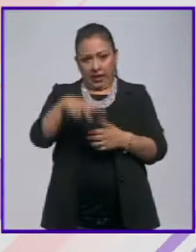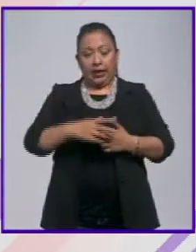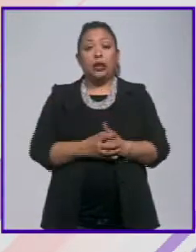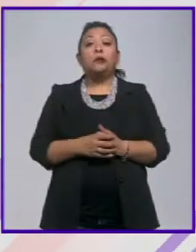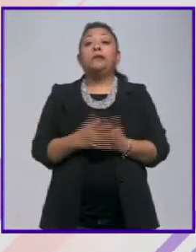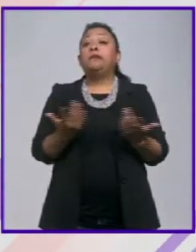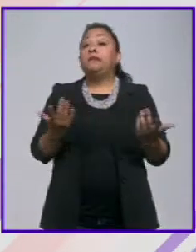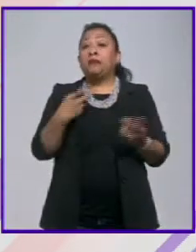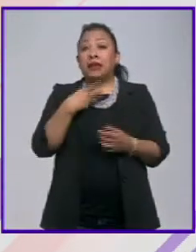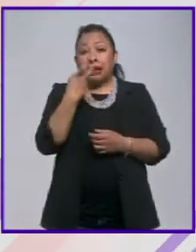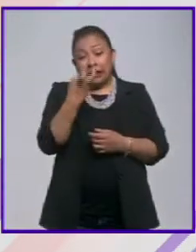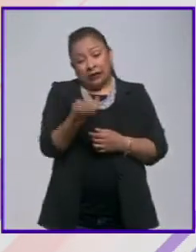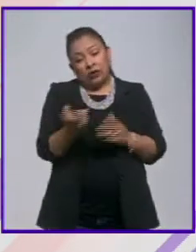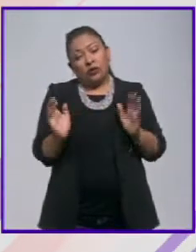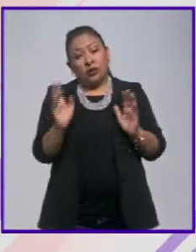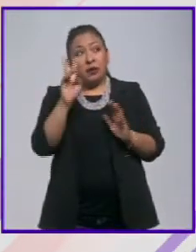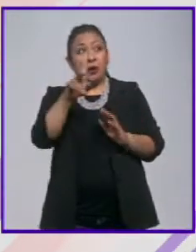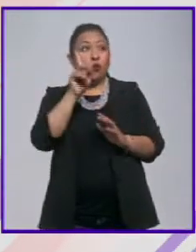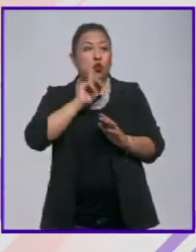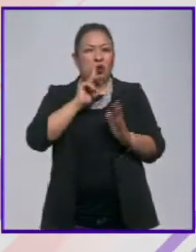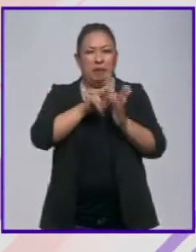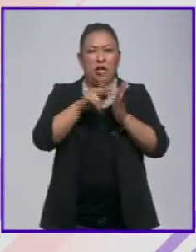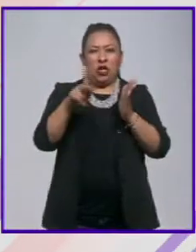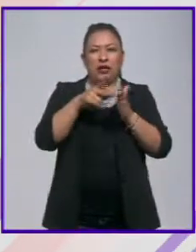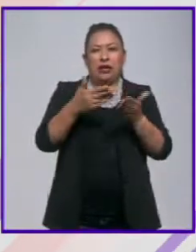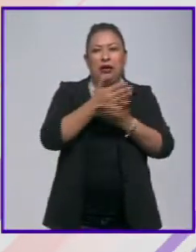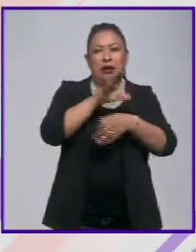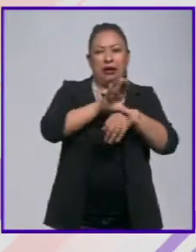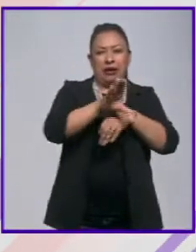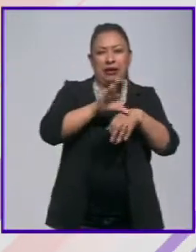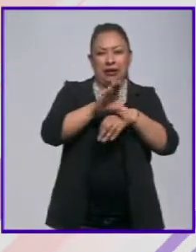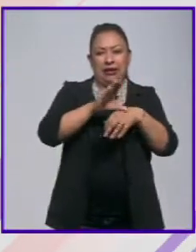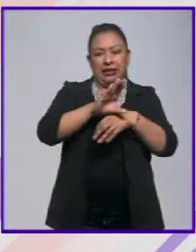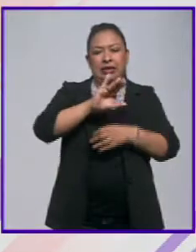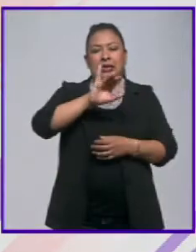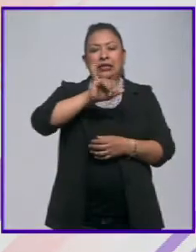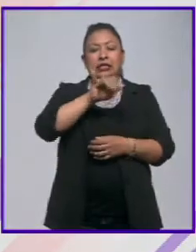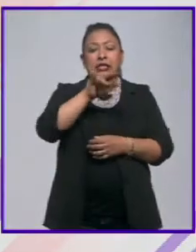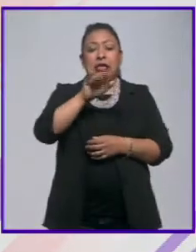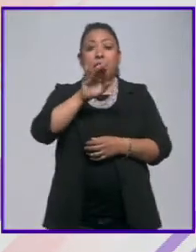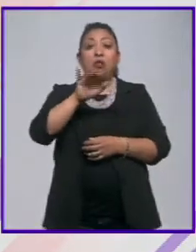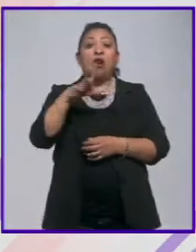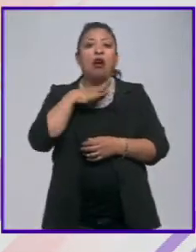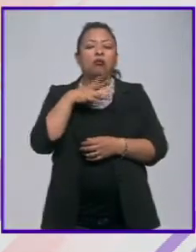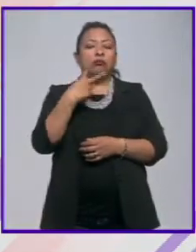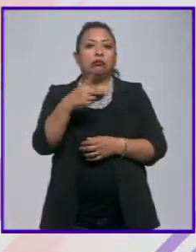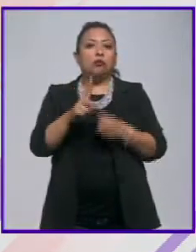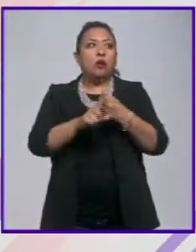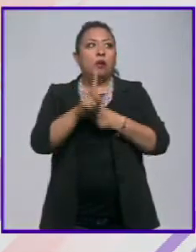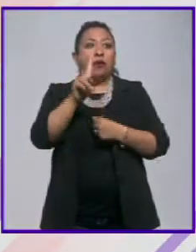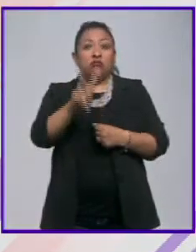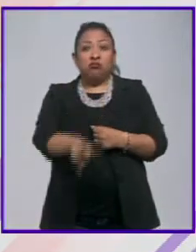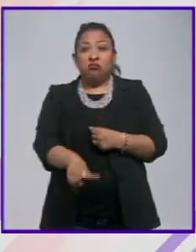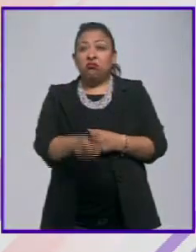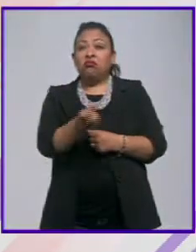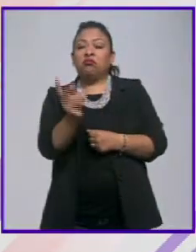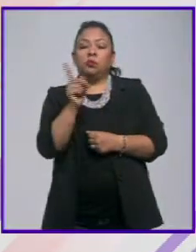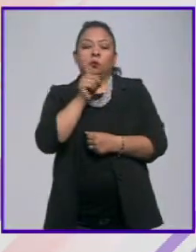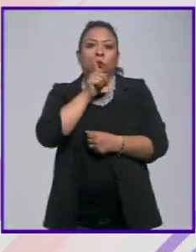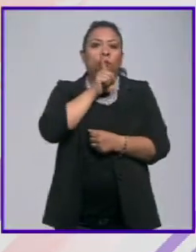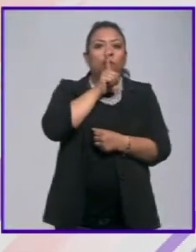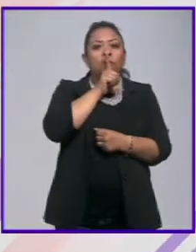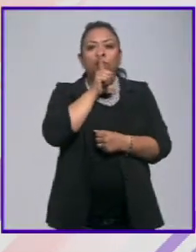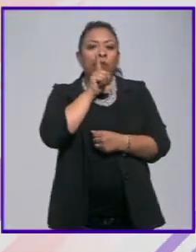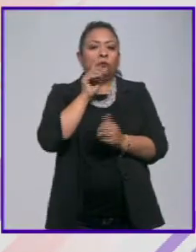Pero si esto fuera poco, la periodista colombiana Ginette Bedoya Lima puso el dedo en la llaga en una realidad de la que nadie quiere